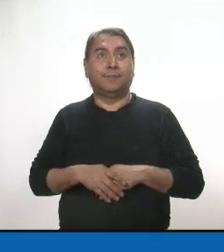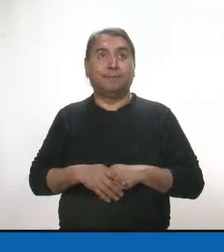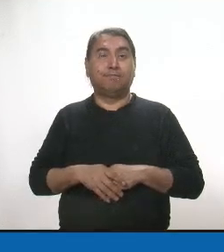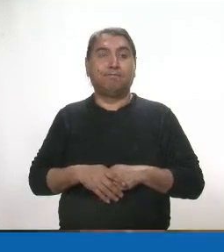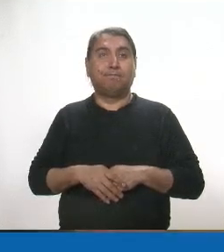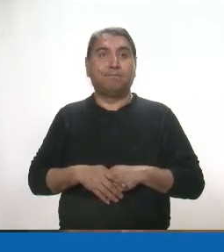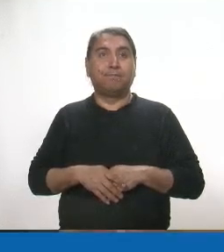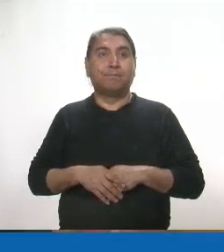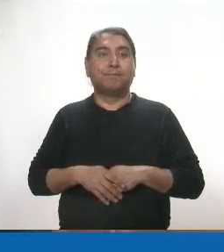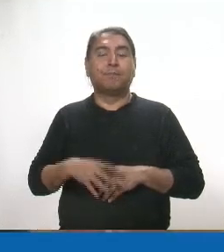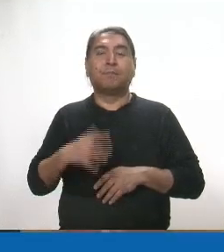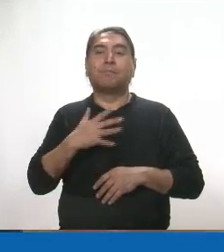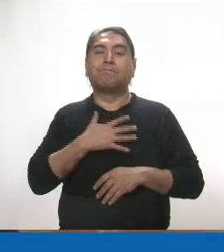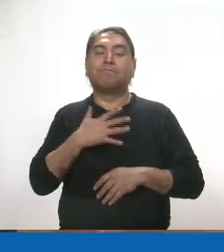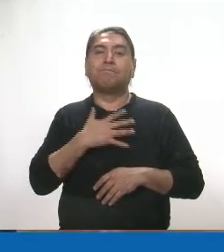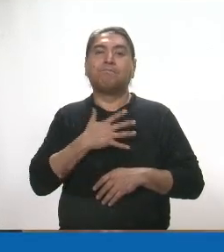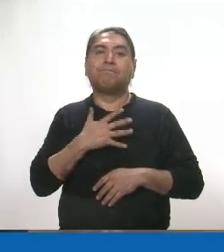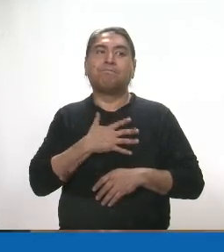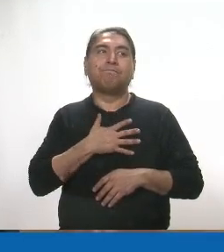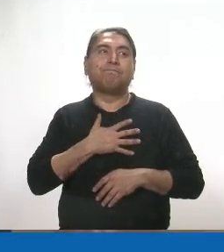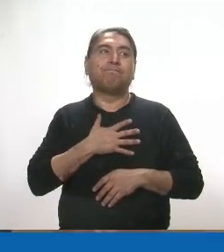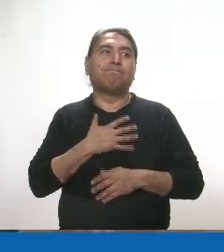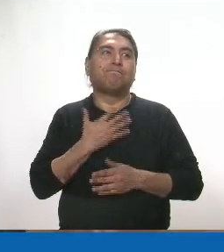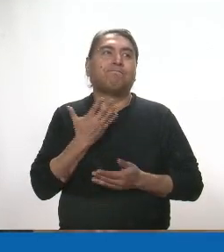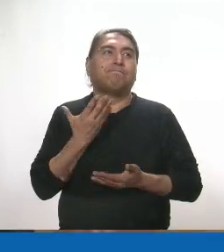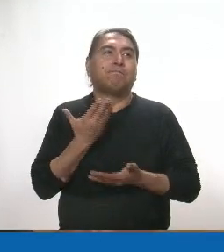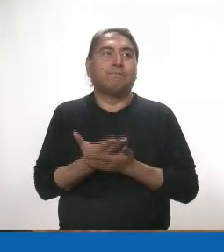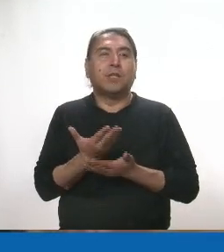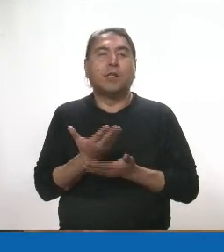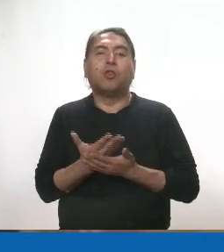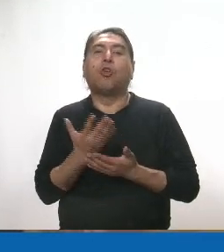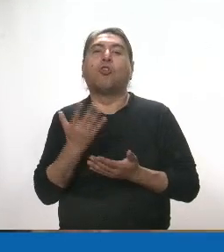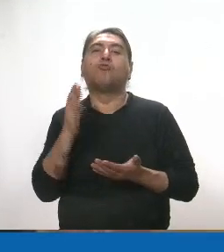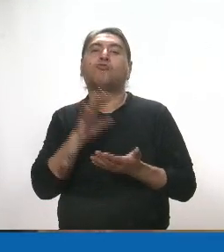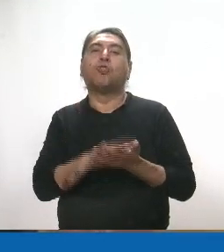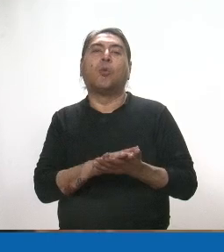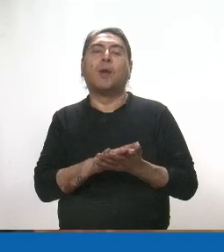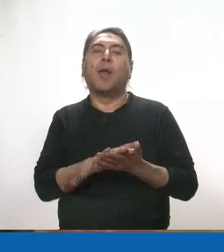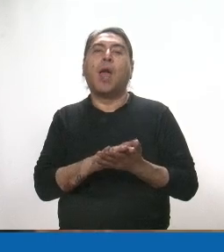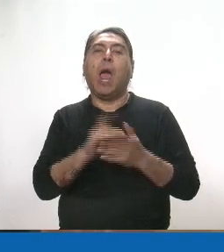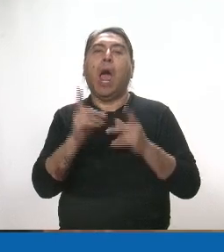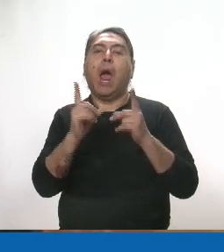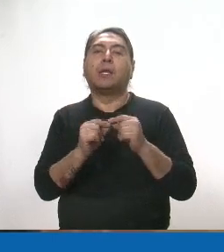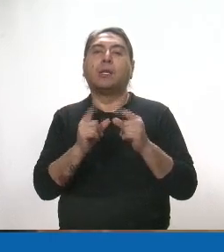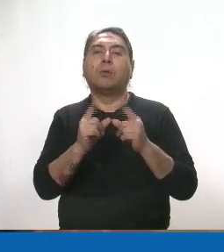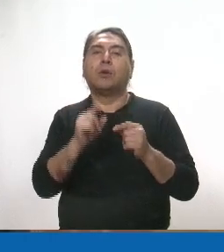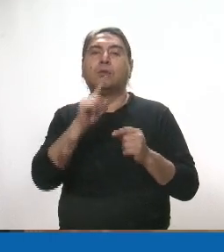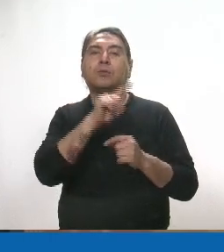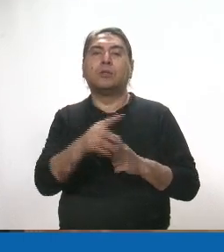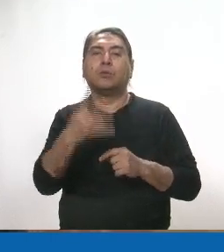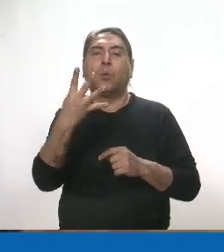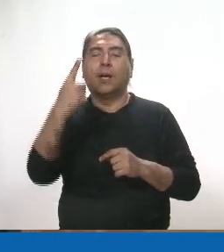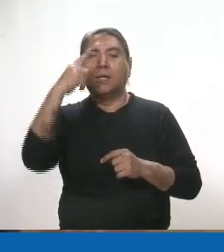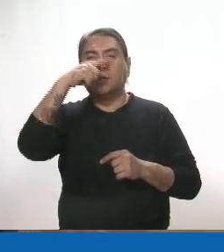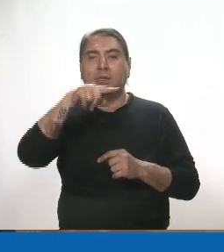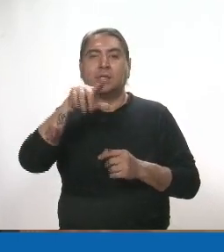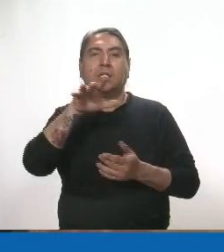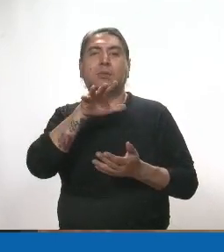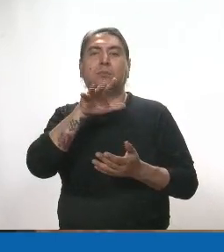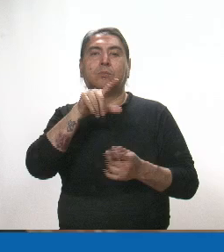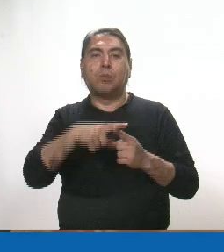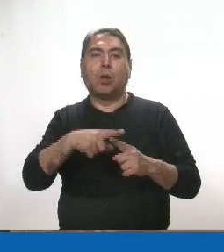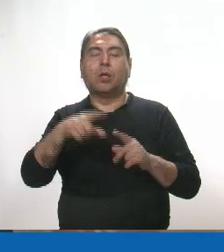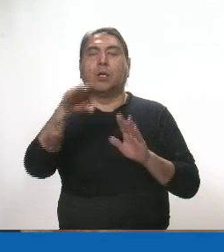Mi pedido en virtud del artículo 147 del reglamento es una moción de